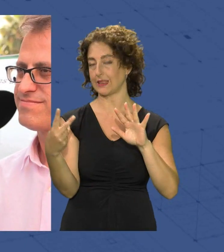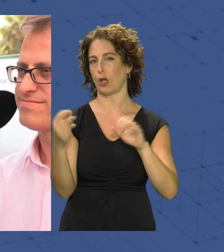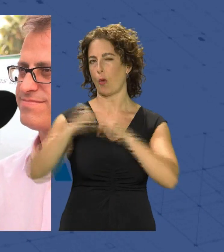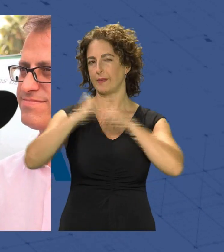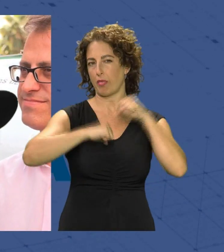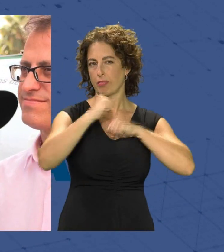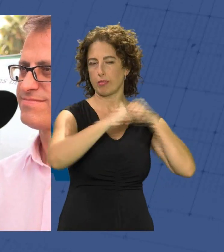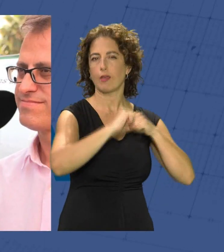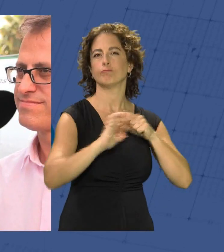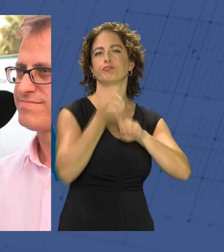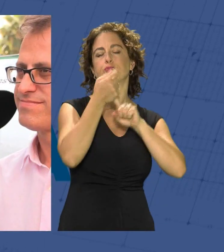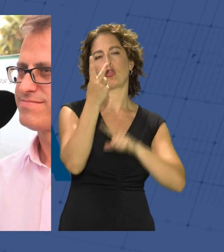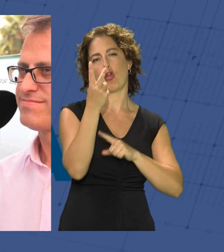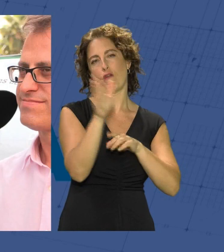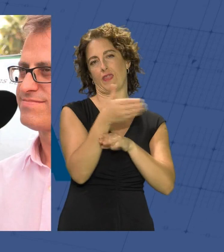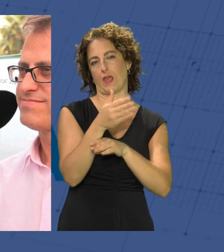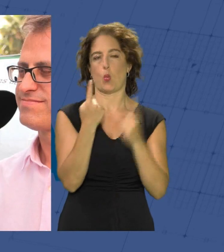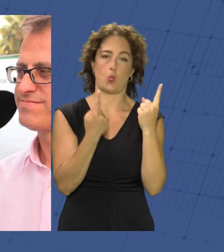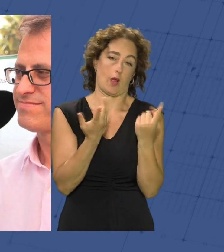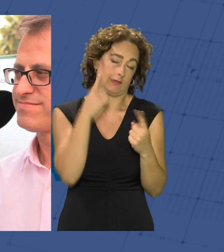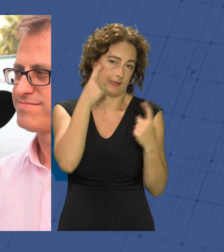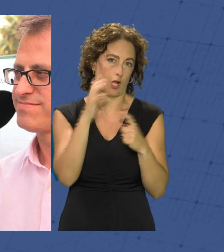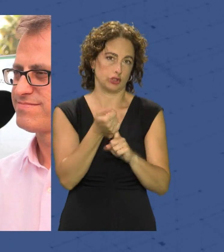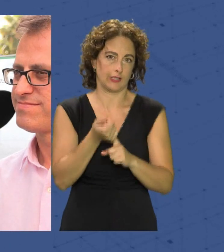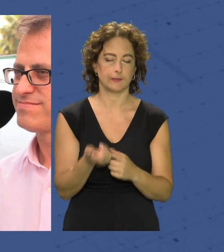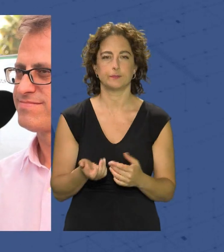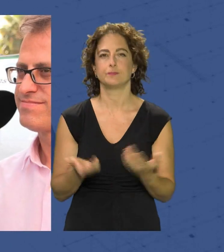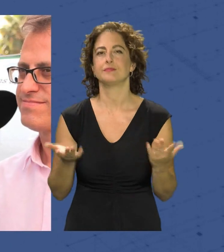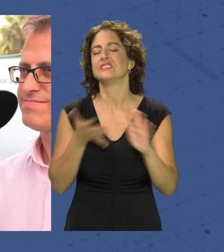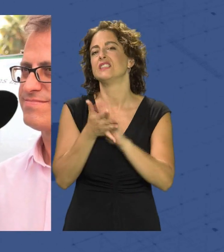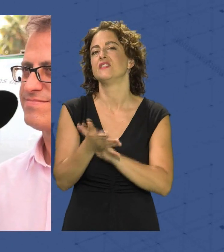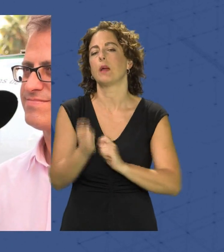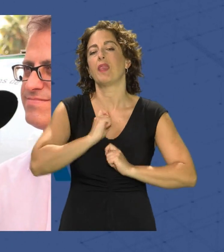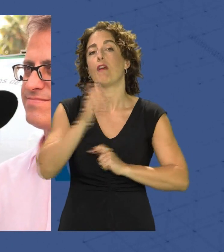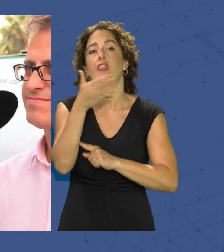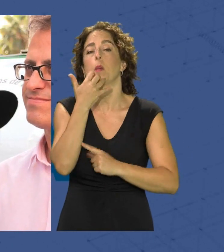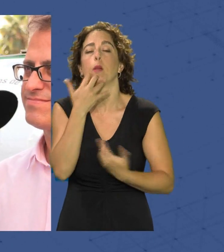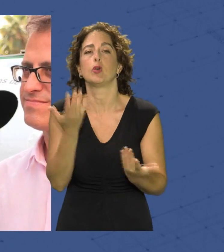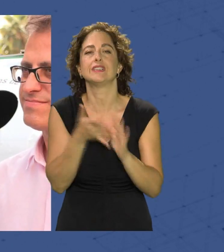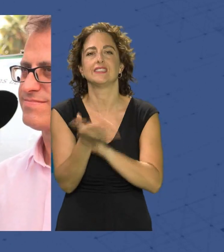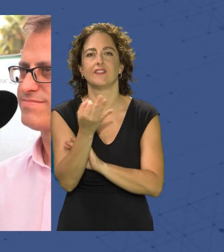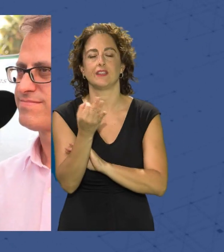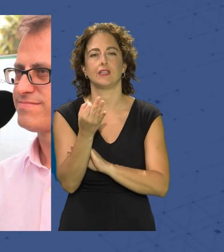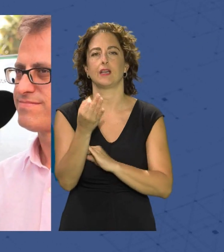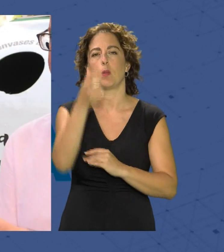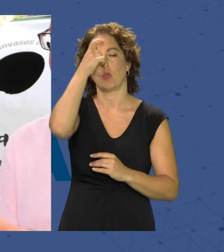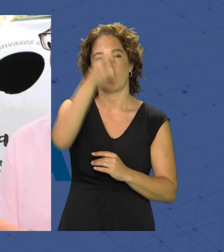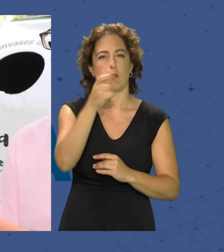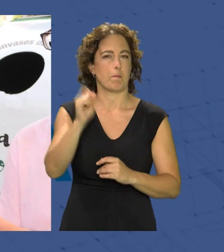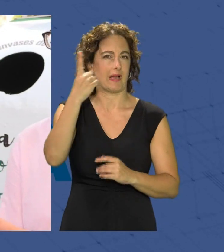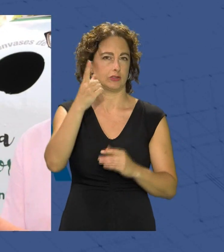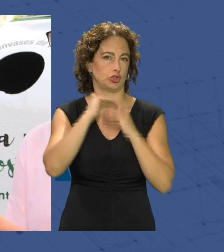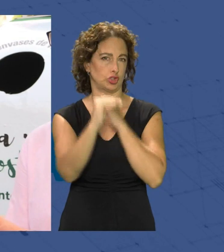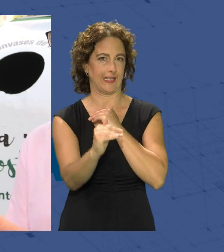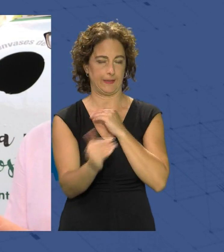para conseguir una de esas dos banderas verdes que lo que viene a significar es que es el municipio más sostenible en verano Desde la